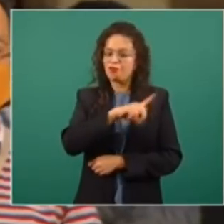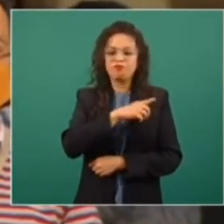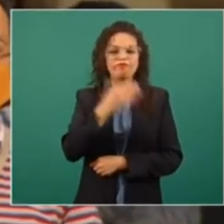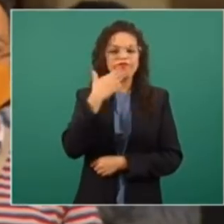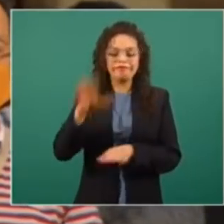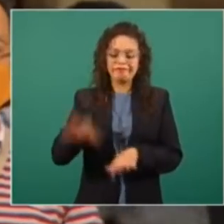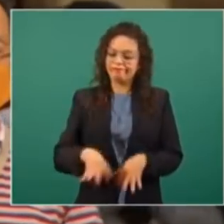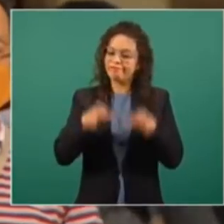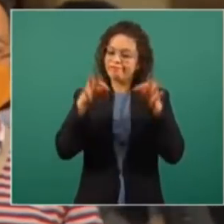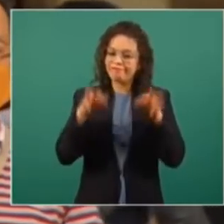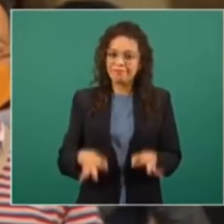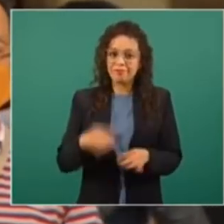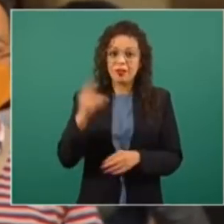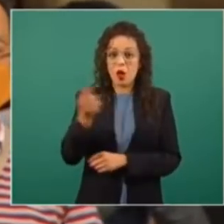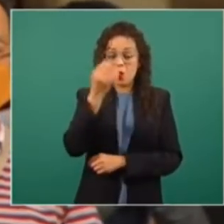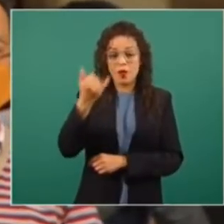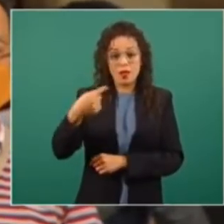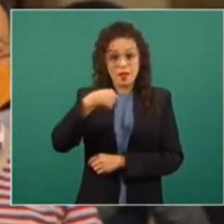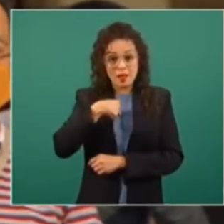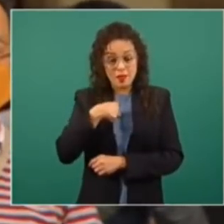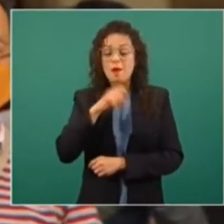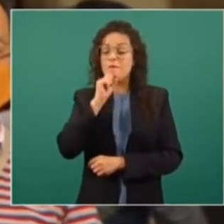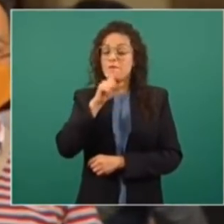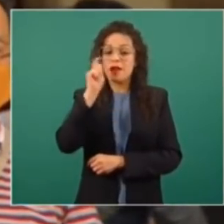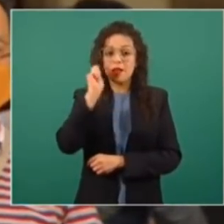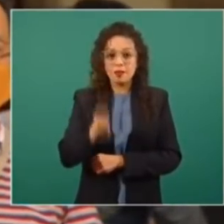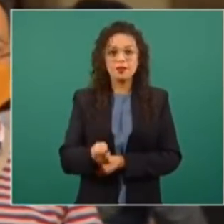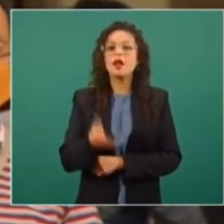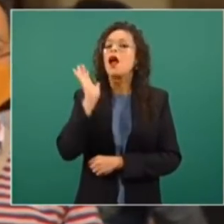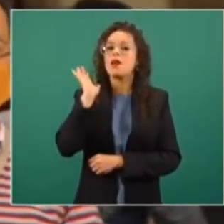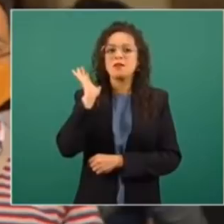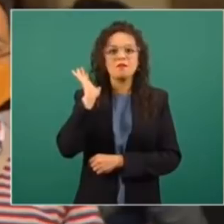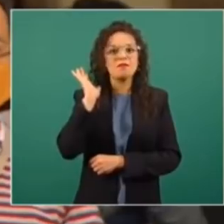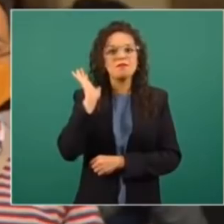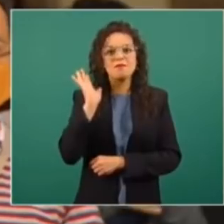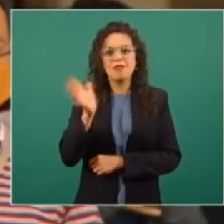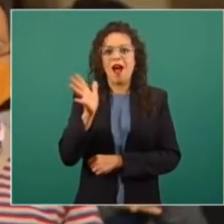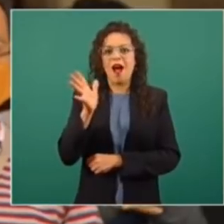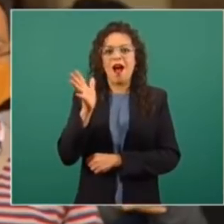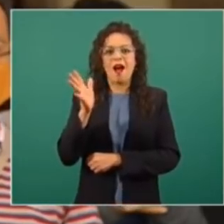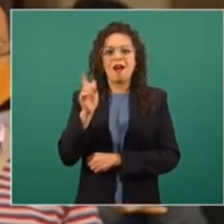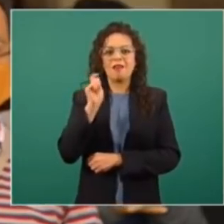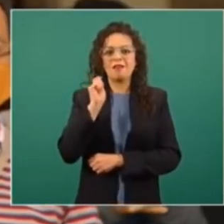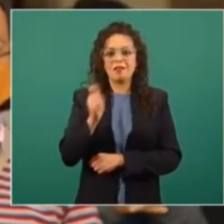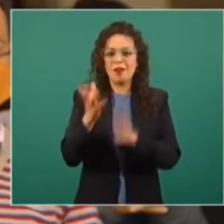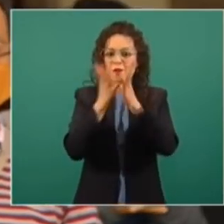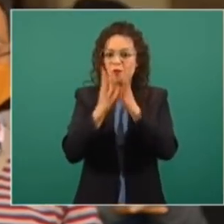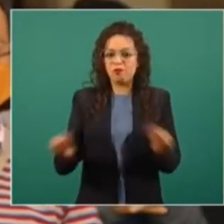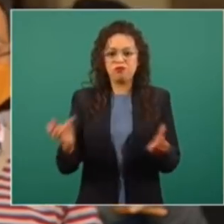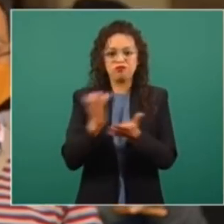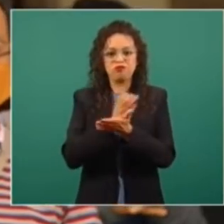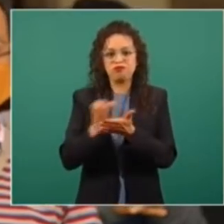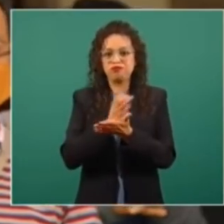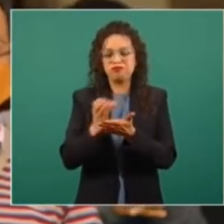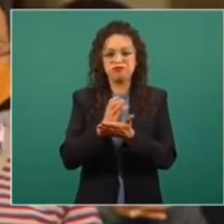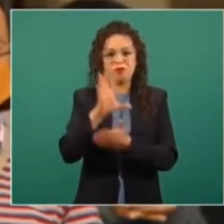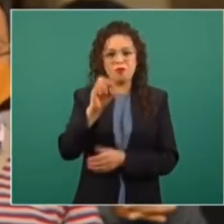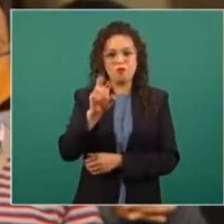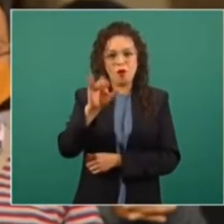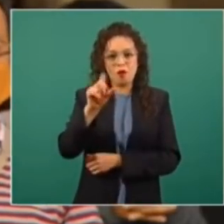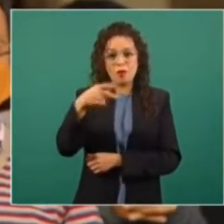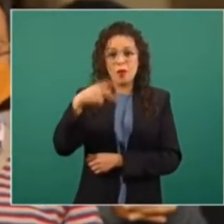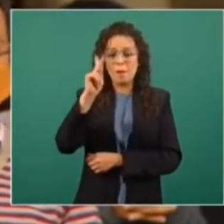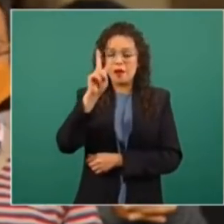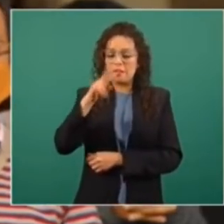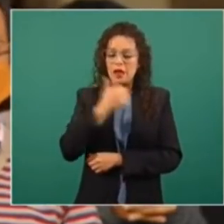de personas hemos ganado la batalla al COVID-19, pero por desgracia muchos han perdido a sus seres queridos,